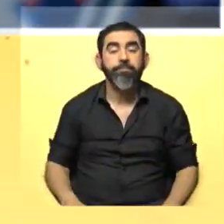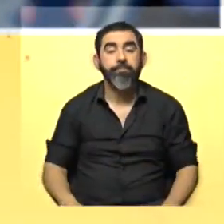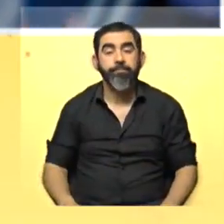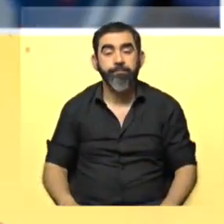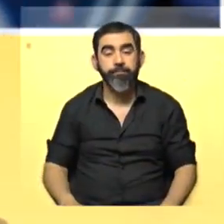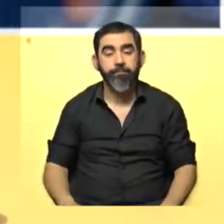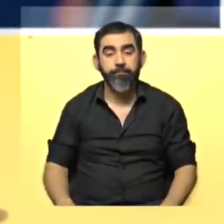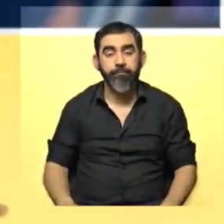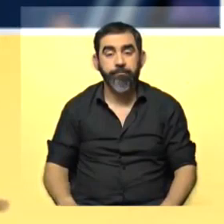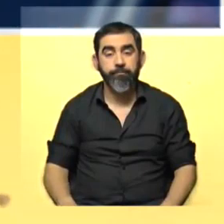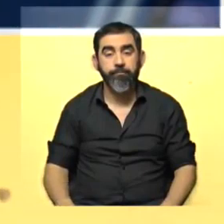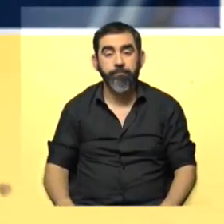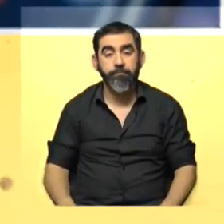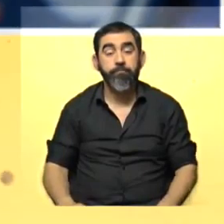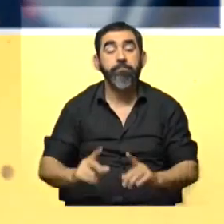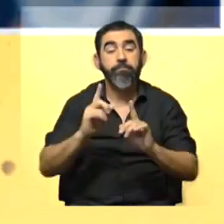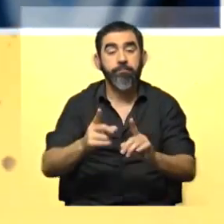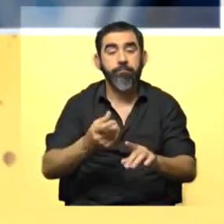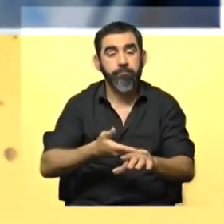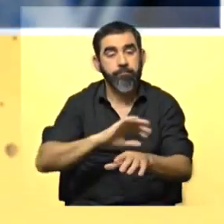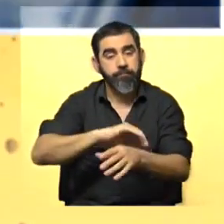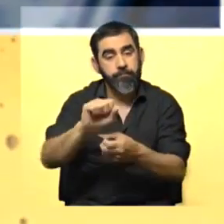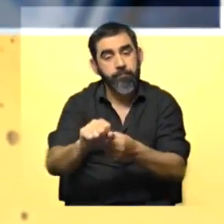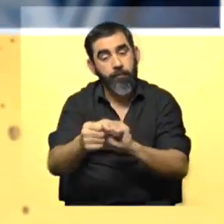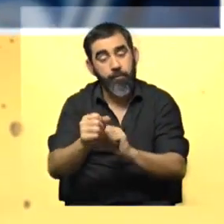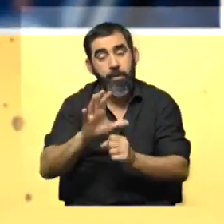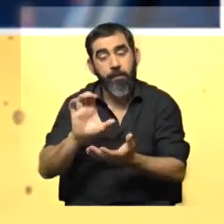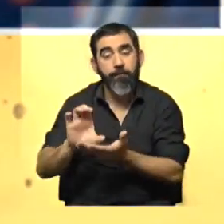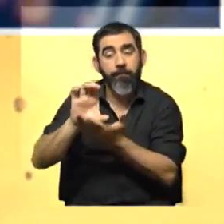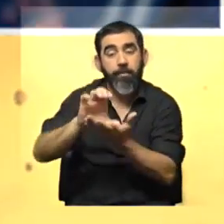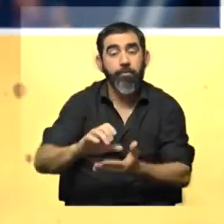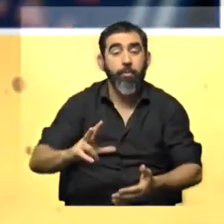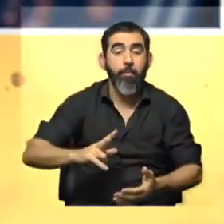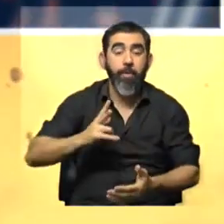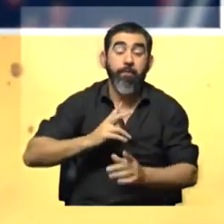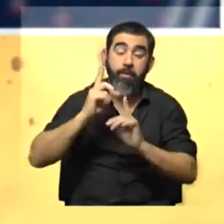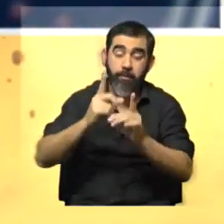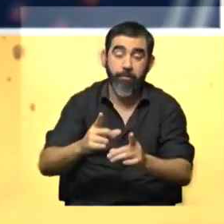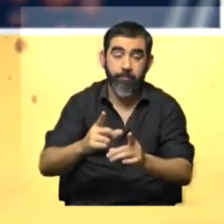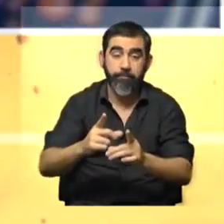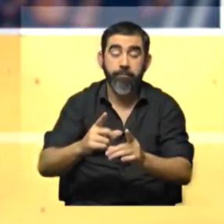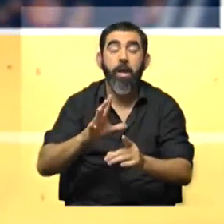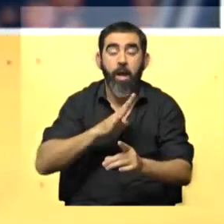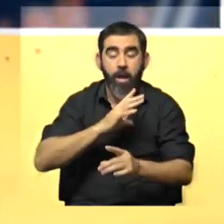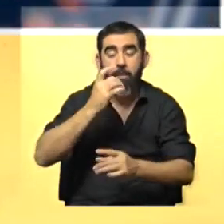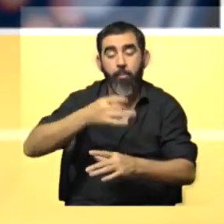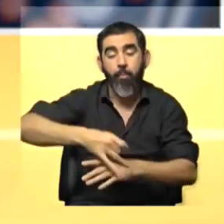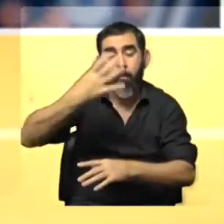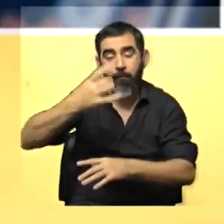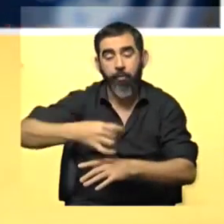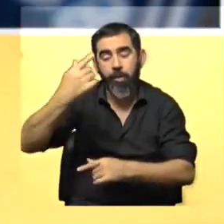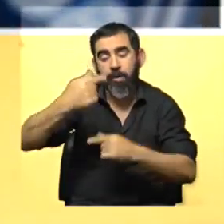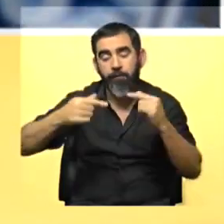que arrastra. Y lo último, una vez más, un esfuerzo donde hay inversión privada también. Sí, es un trabajo multidisciplinario, participan varias